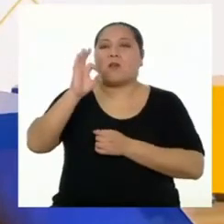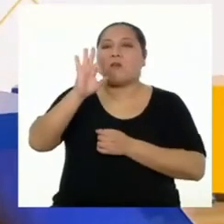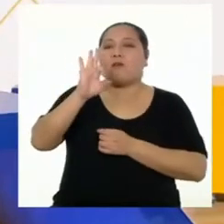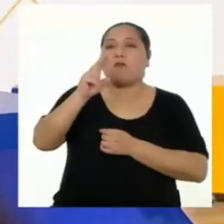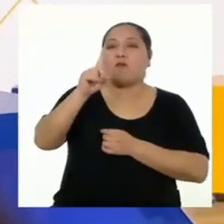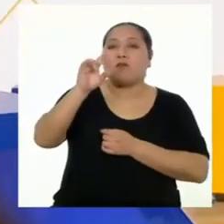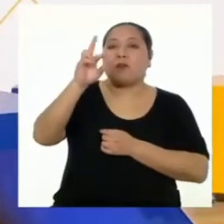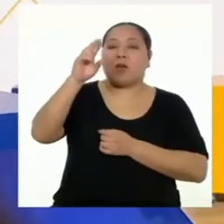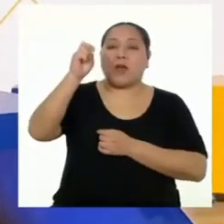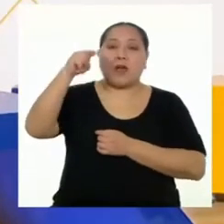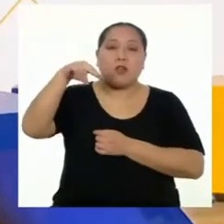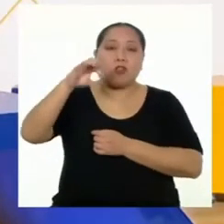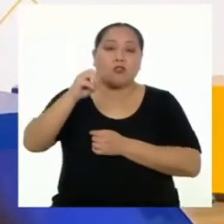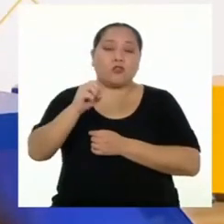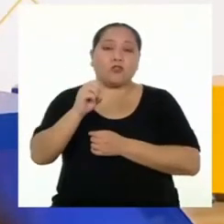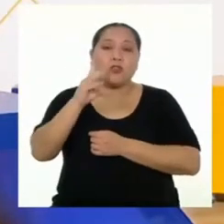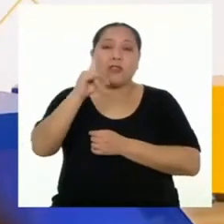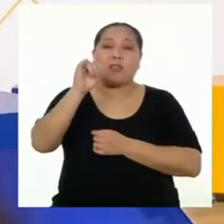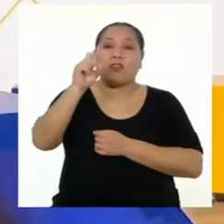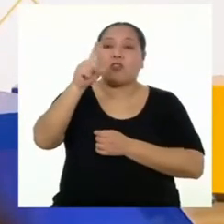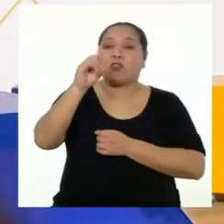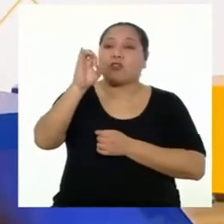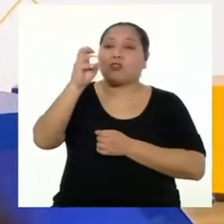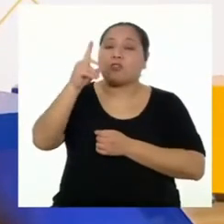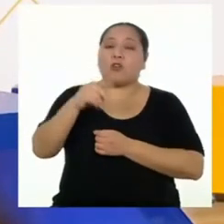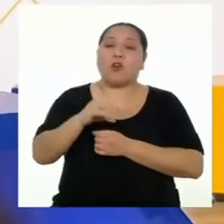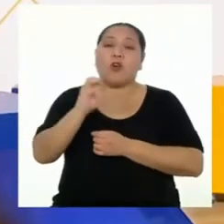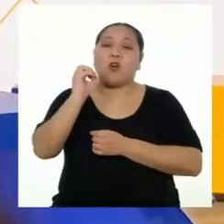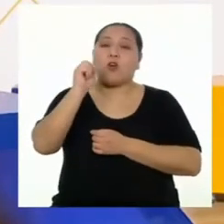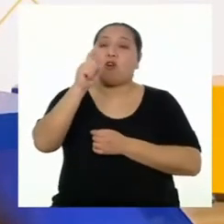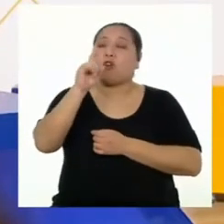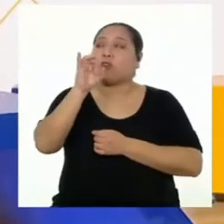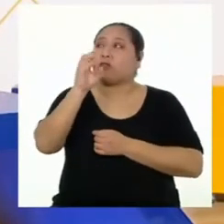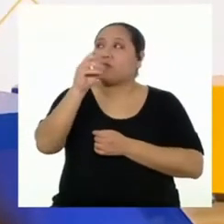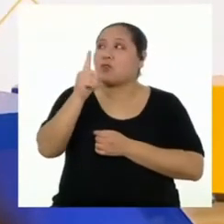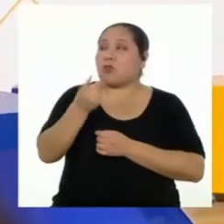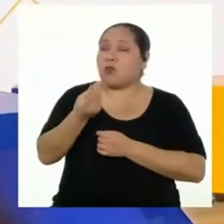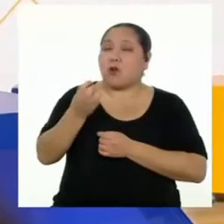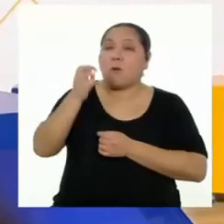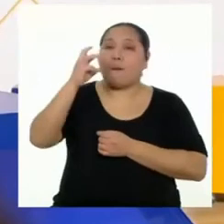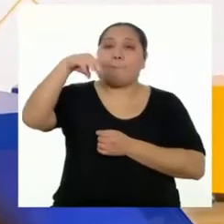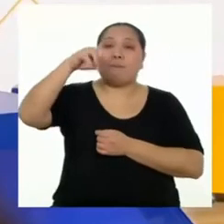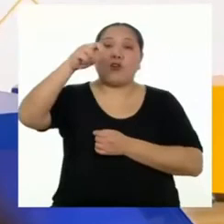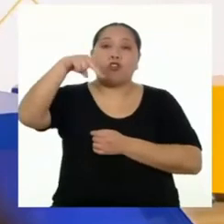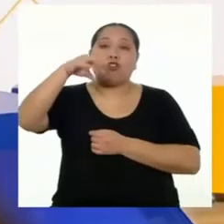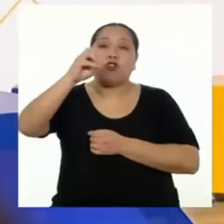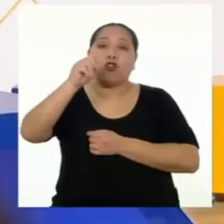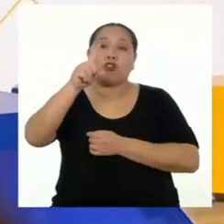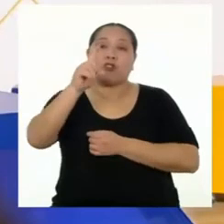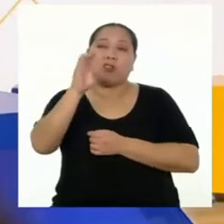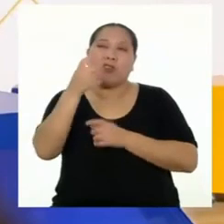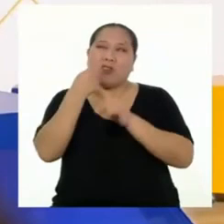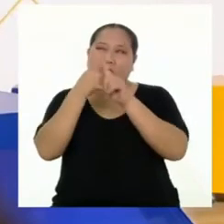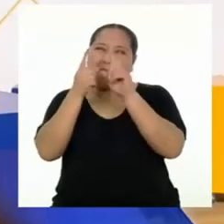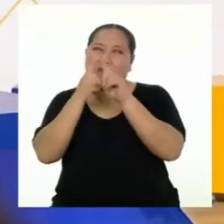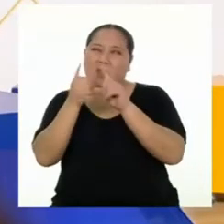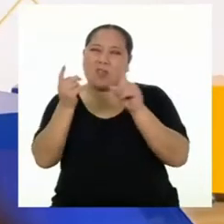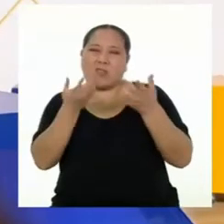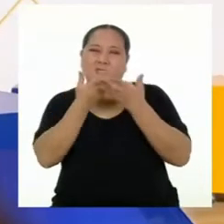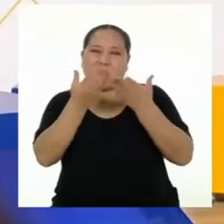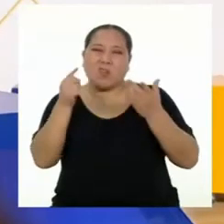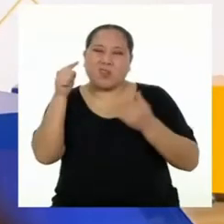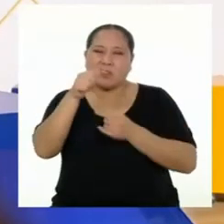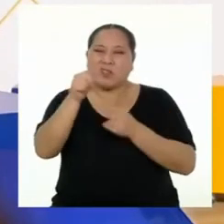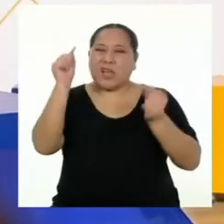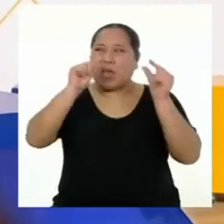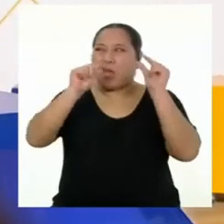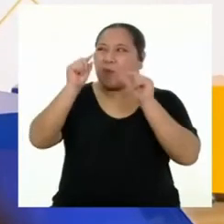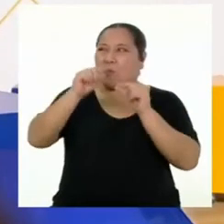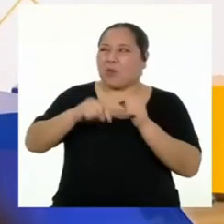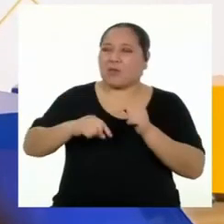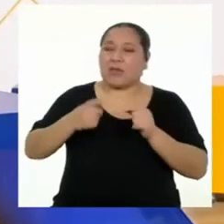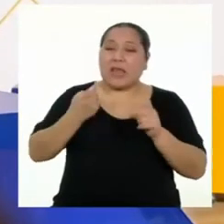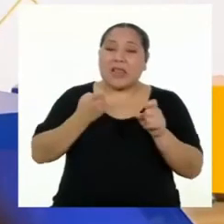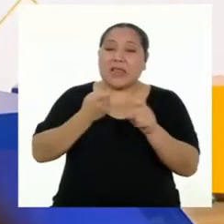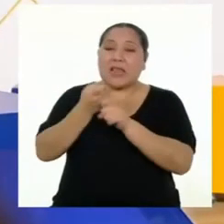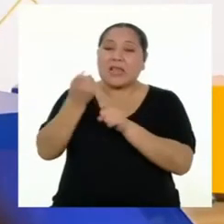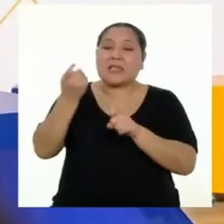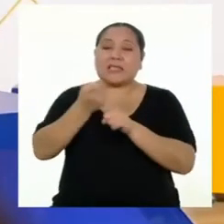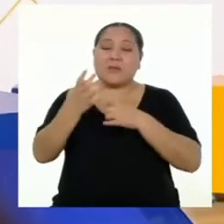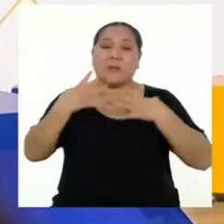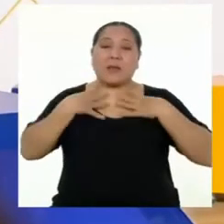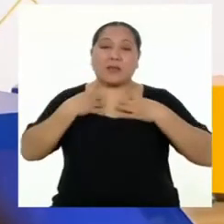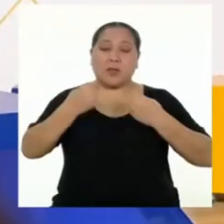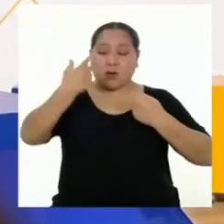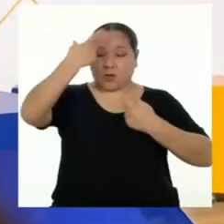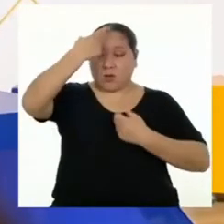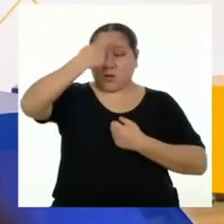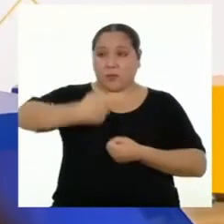metano, dióxido de carbono, óxido de azufre y monóxido de carbono, entre otros. ¿Qué afectan la salud de las personas y el